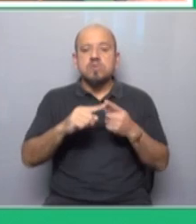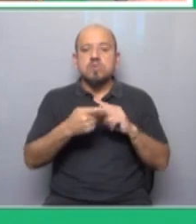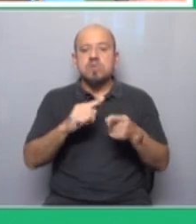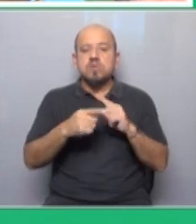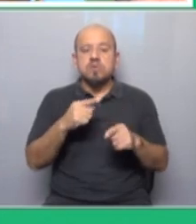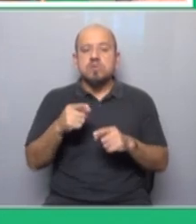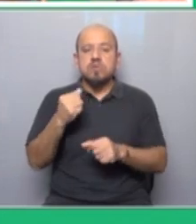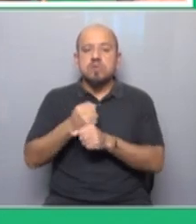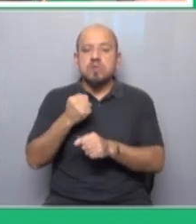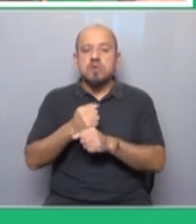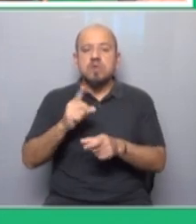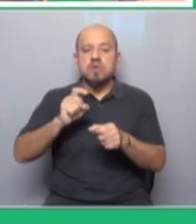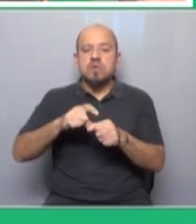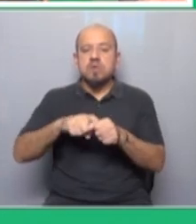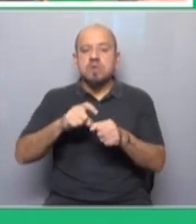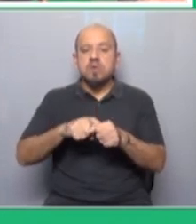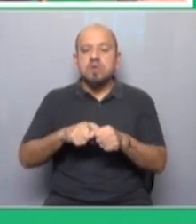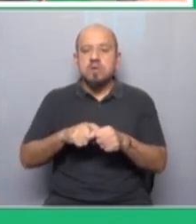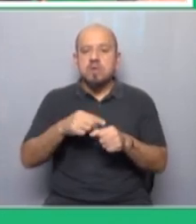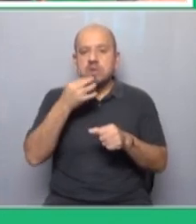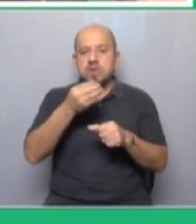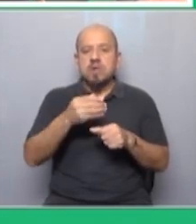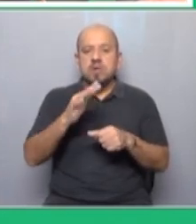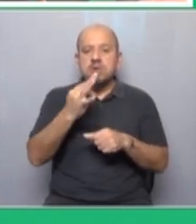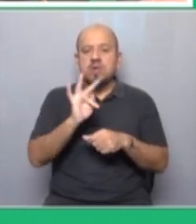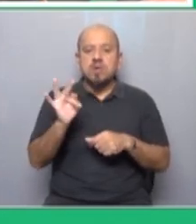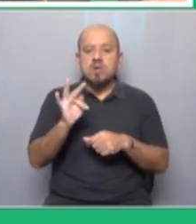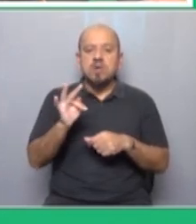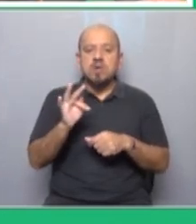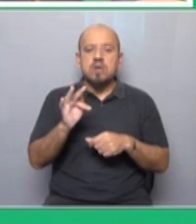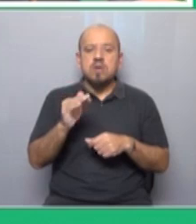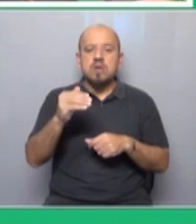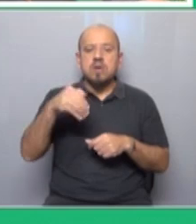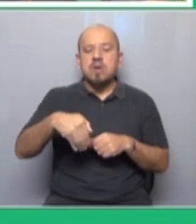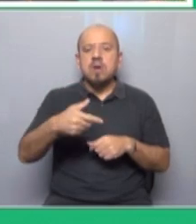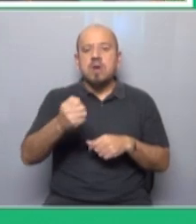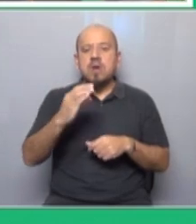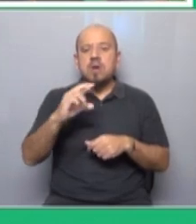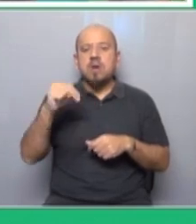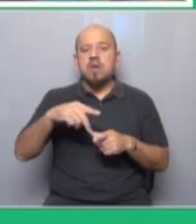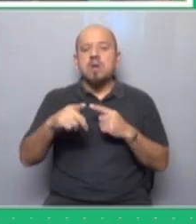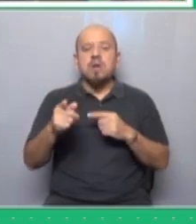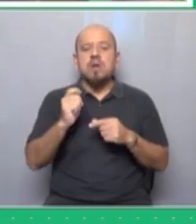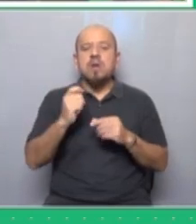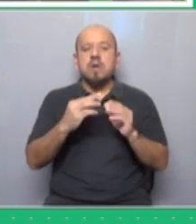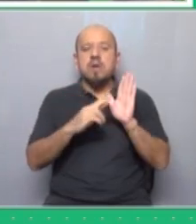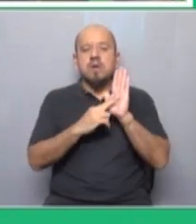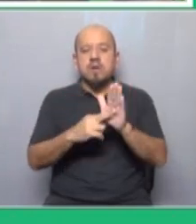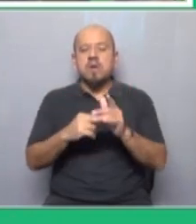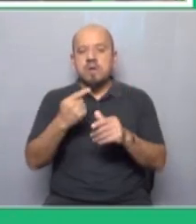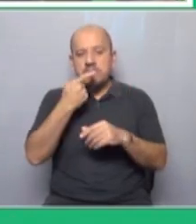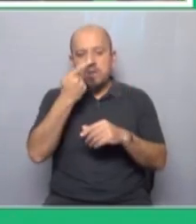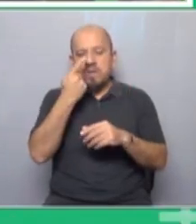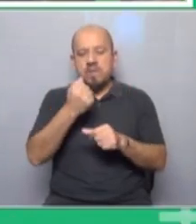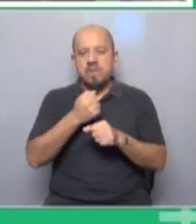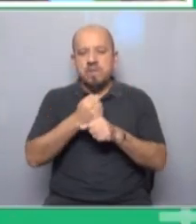el mundo del trabajo y con los sindicatos en particular lo dijo Macron y Le Pen los dos se peleaban por ver quién representaba los intereses de